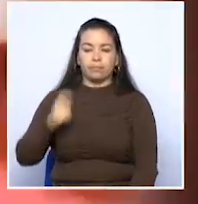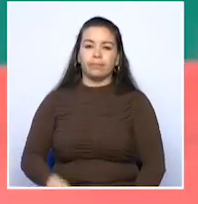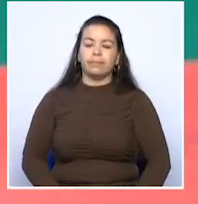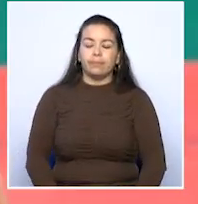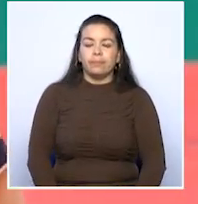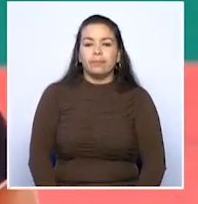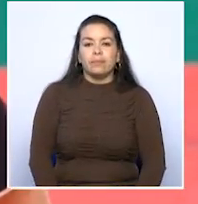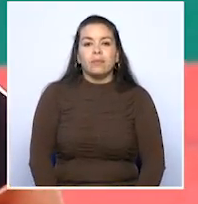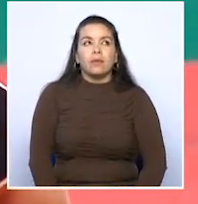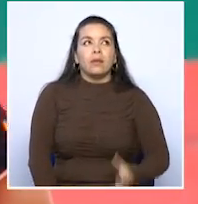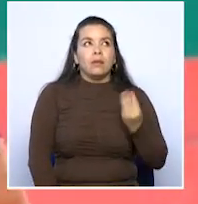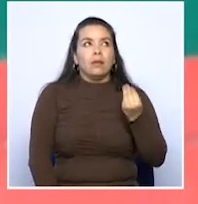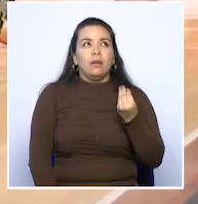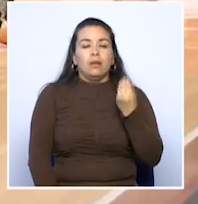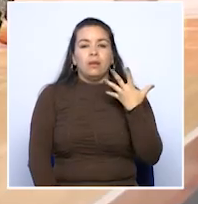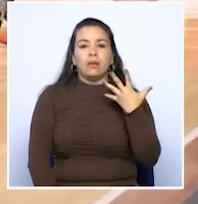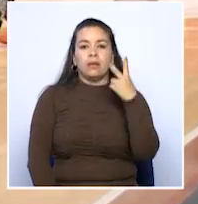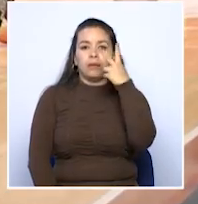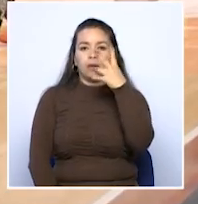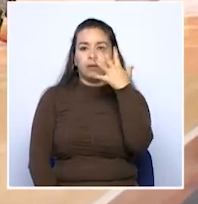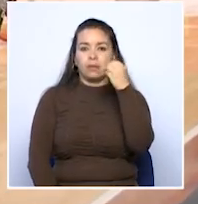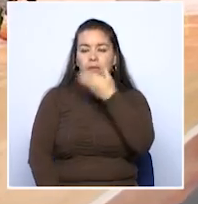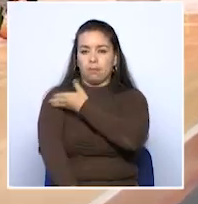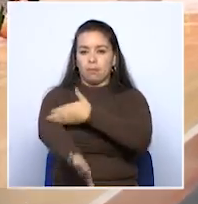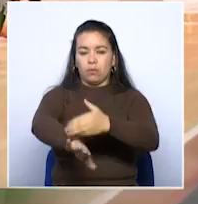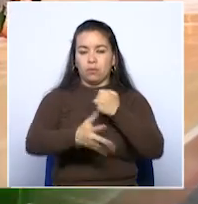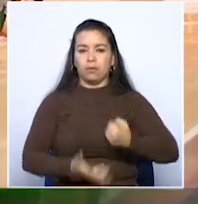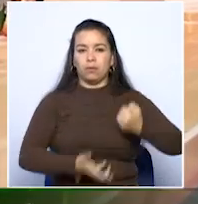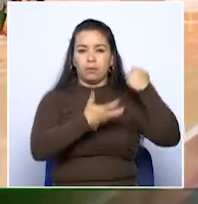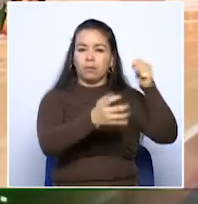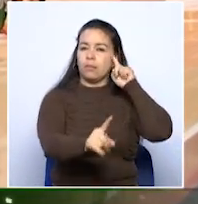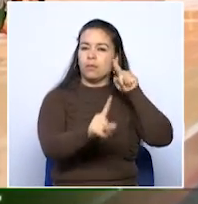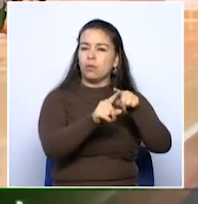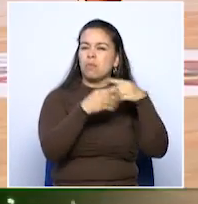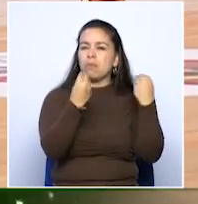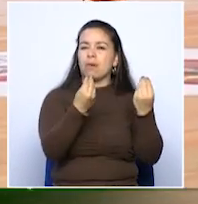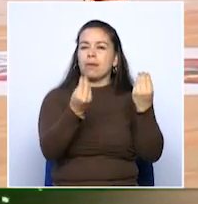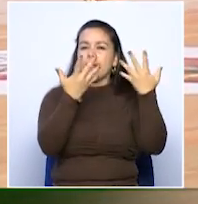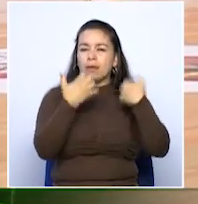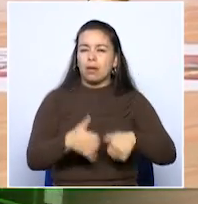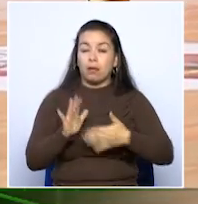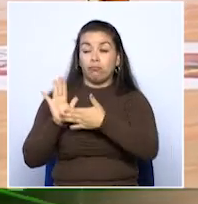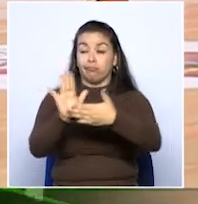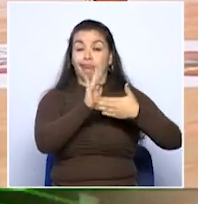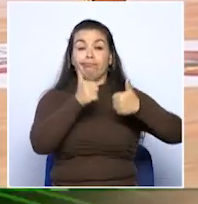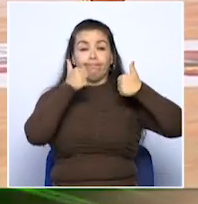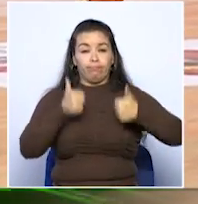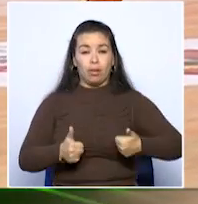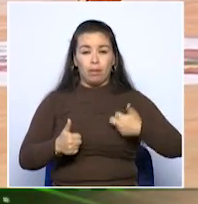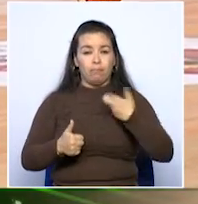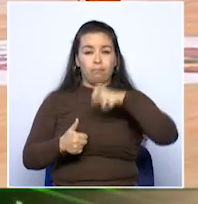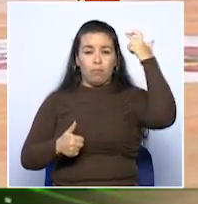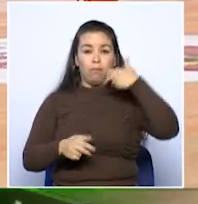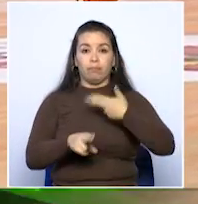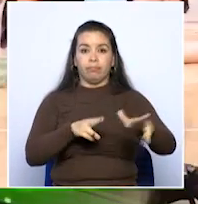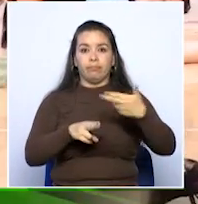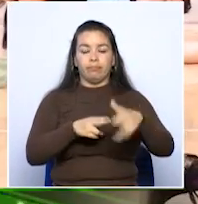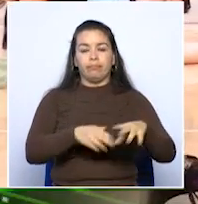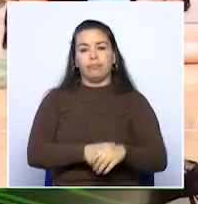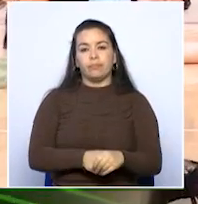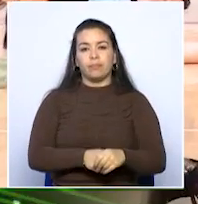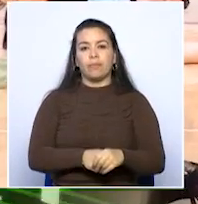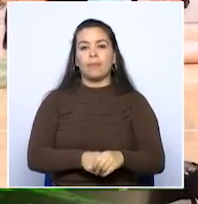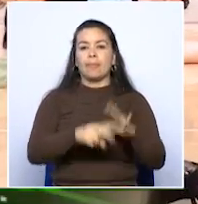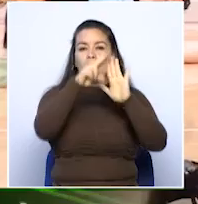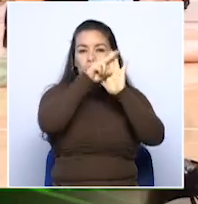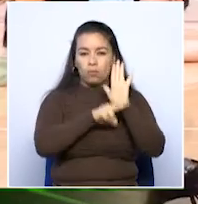El Quinteto tiene un presupuesto de 250 millones de pesos y tiene como objetivo realizar una gran presentación en el torneo profesional que se avecina. La nómina